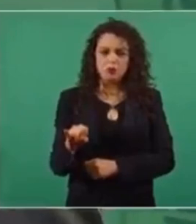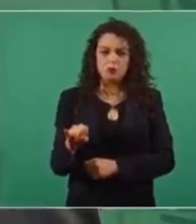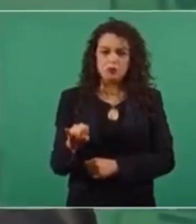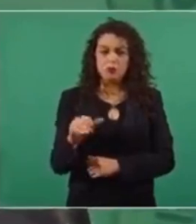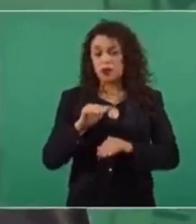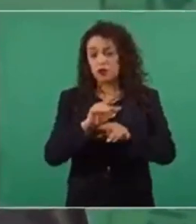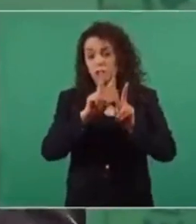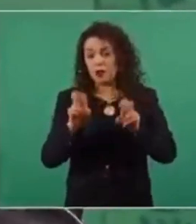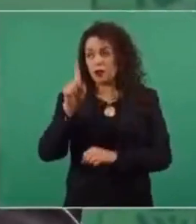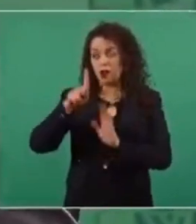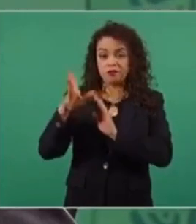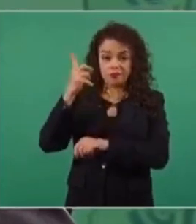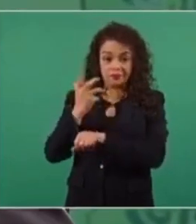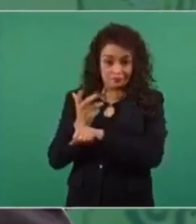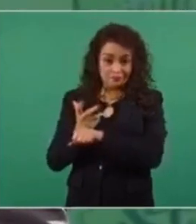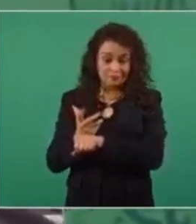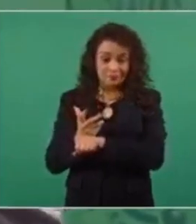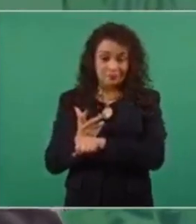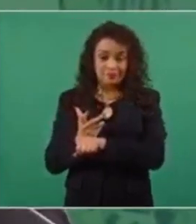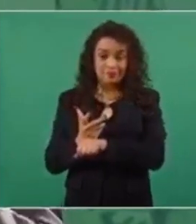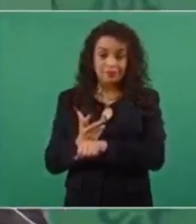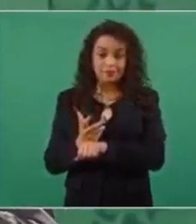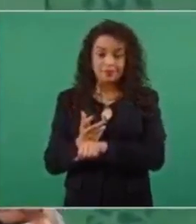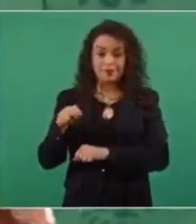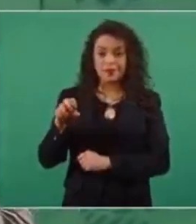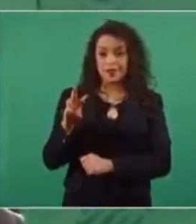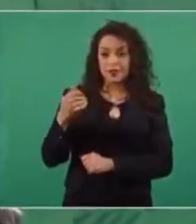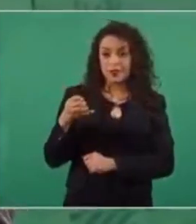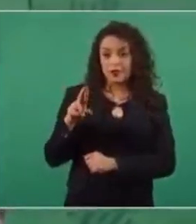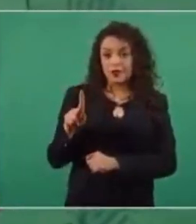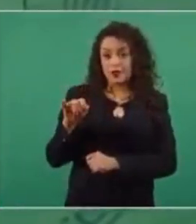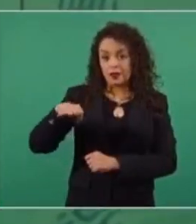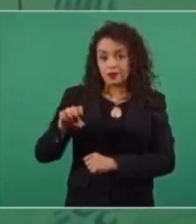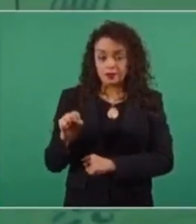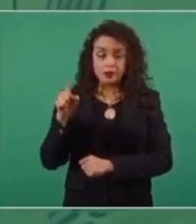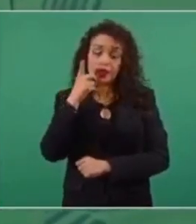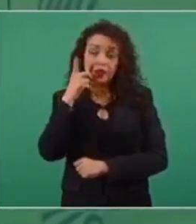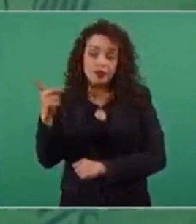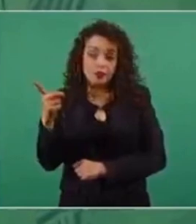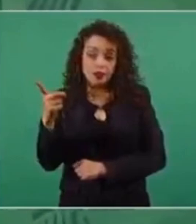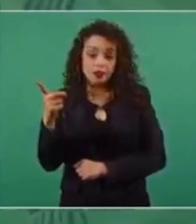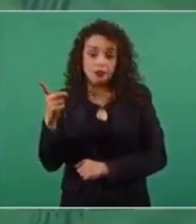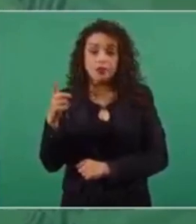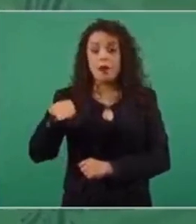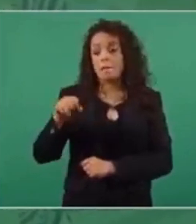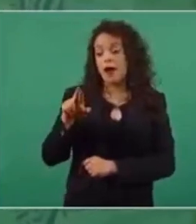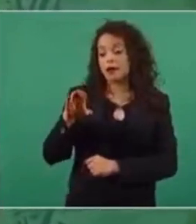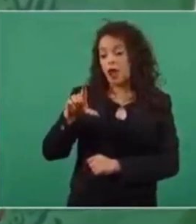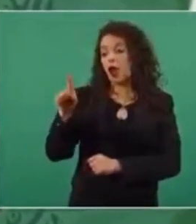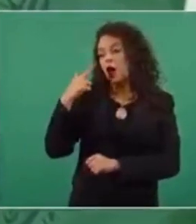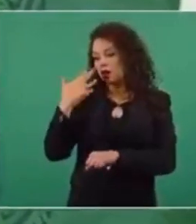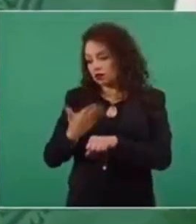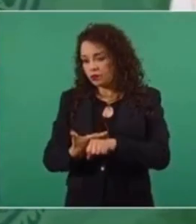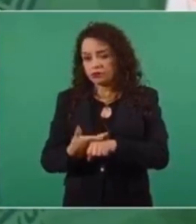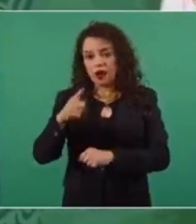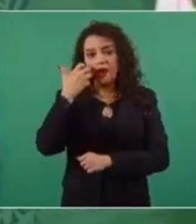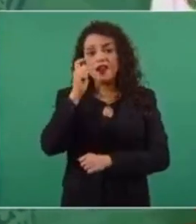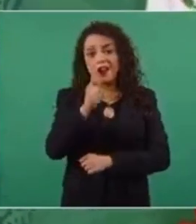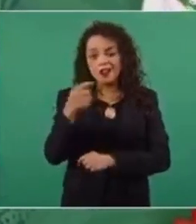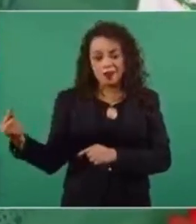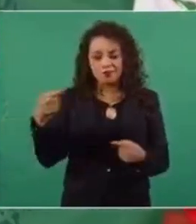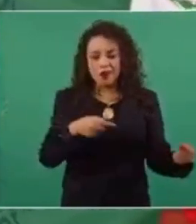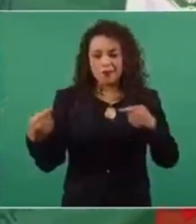New York Times, manejaron la responsabilidad de Marcelo queriendo enfrentar con